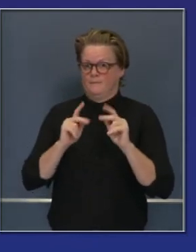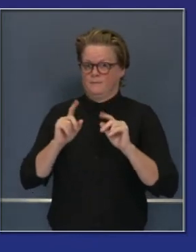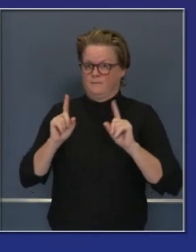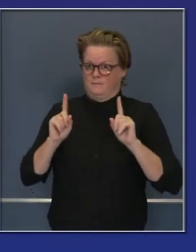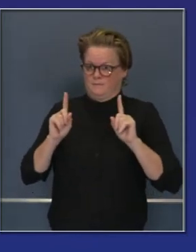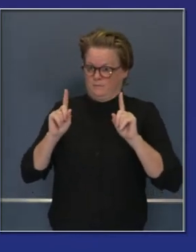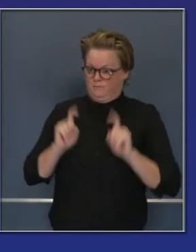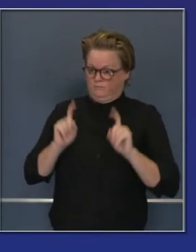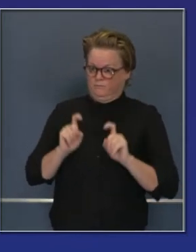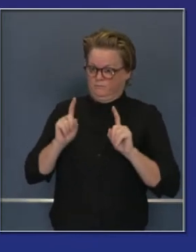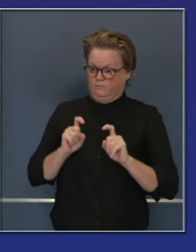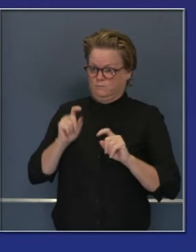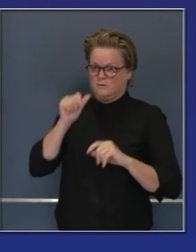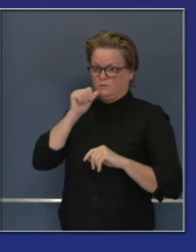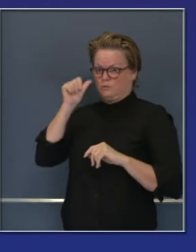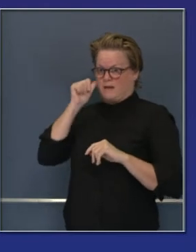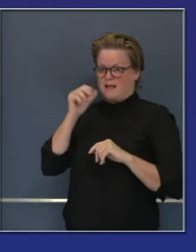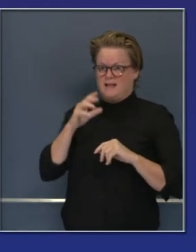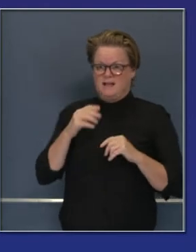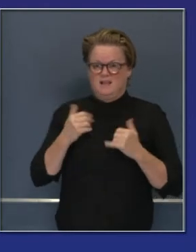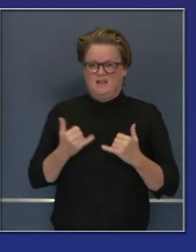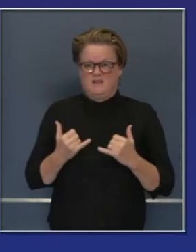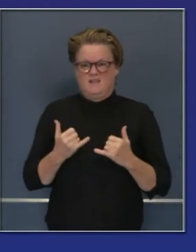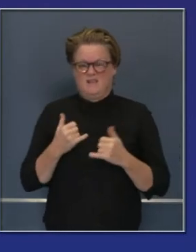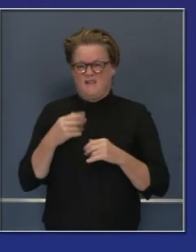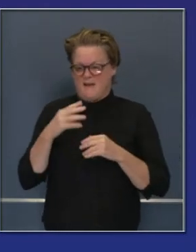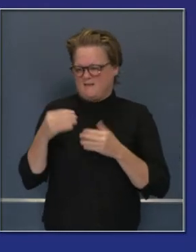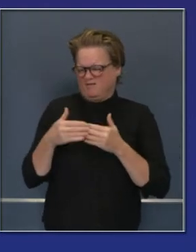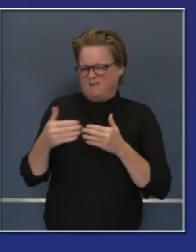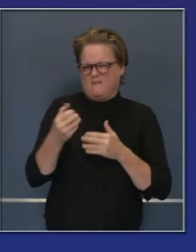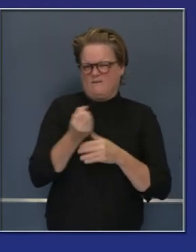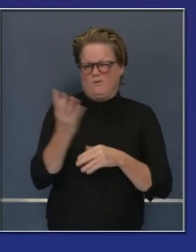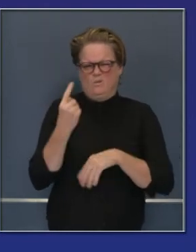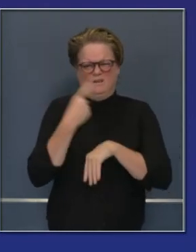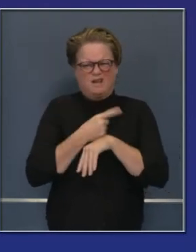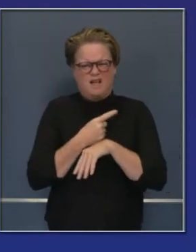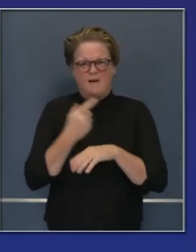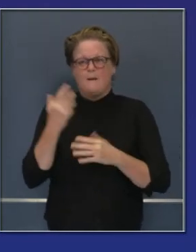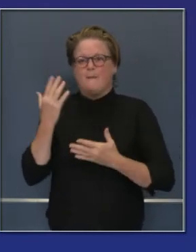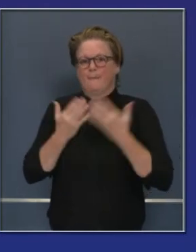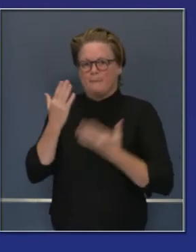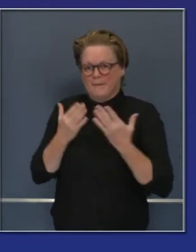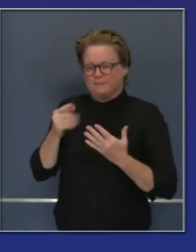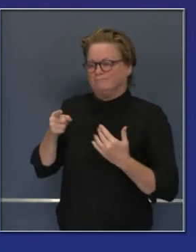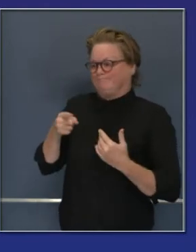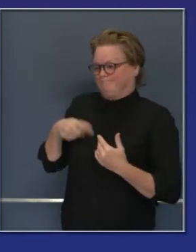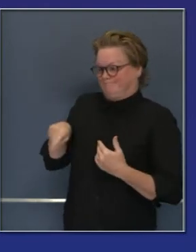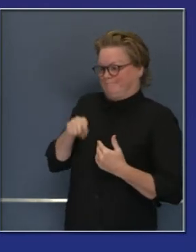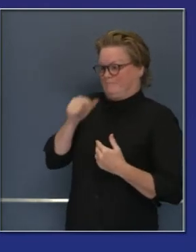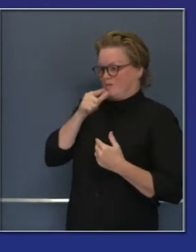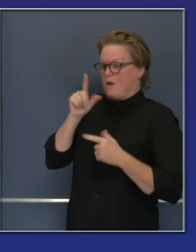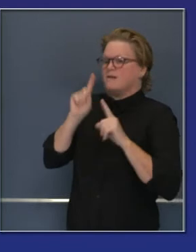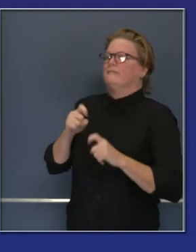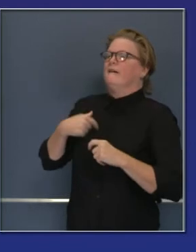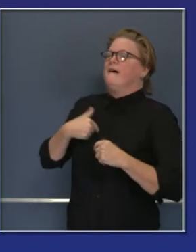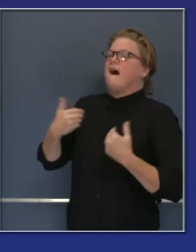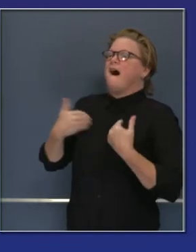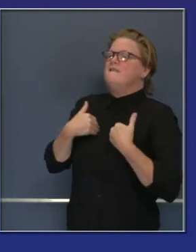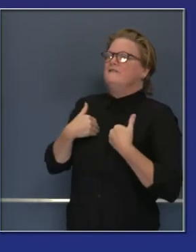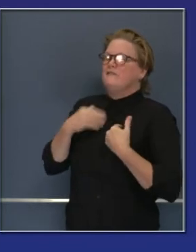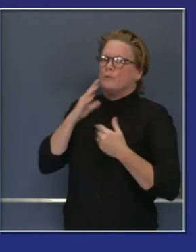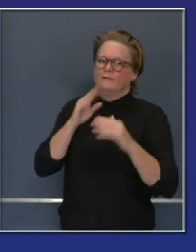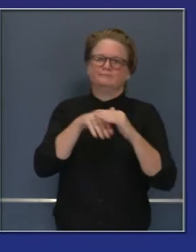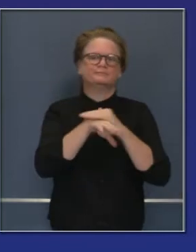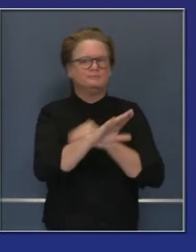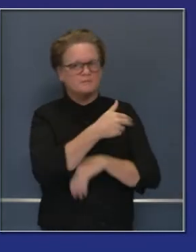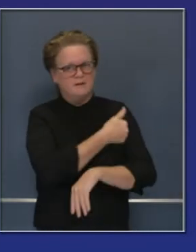semanas terminarán en nuestros hospitales a un índice de un 12%. Con los datos de hoy, viendo el